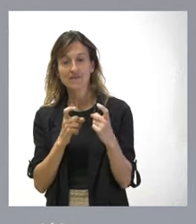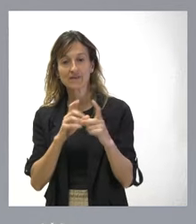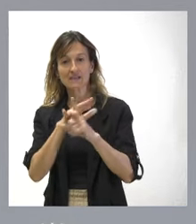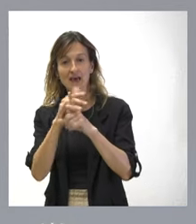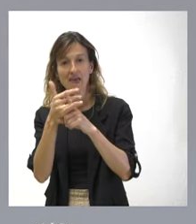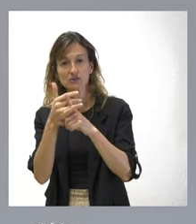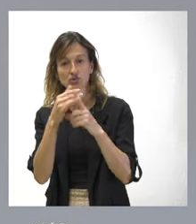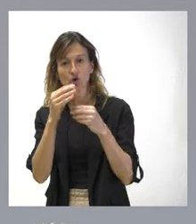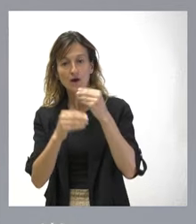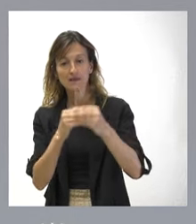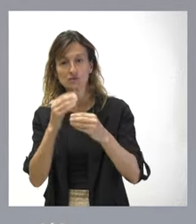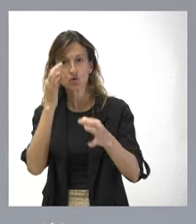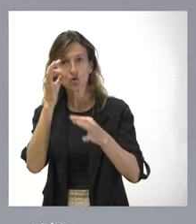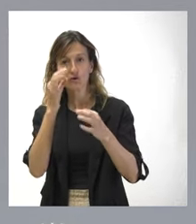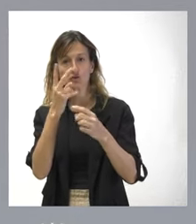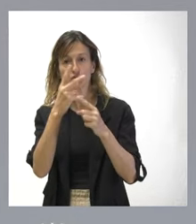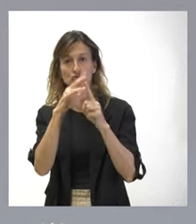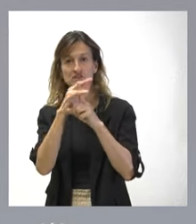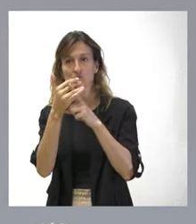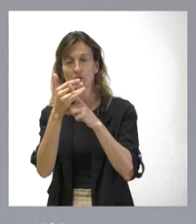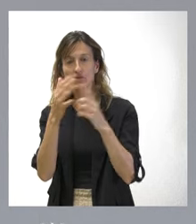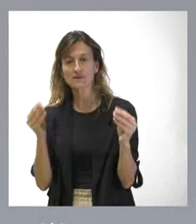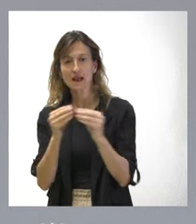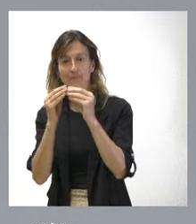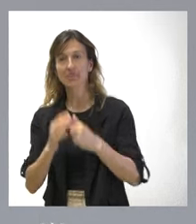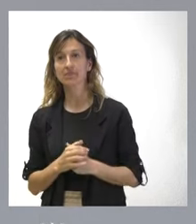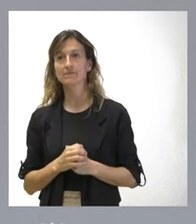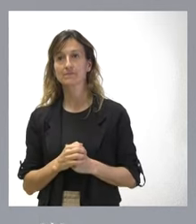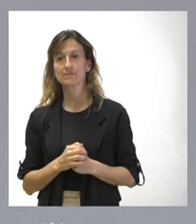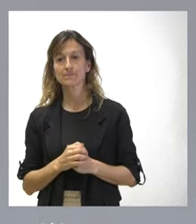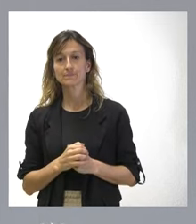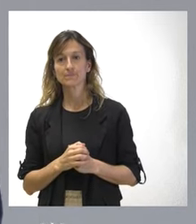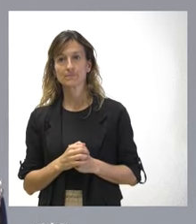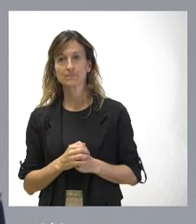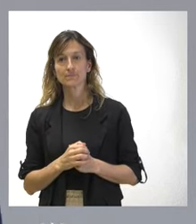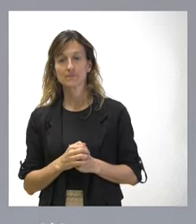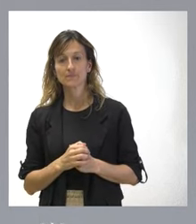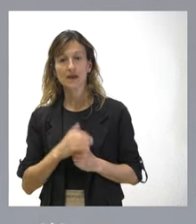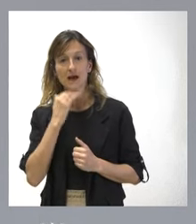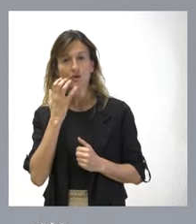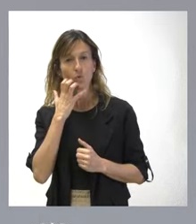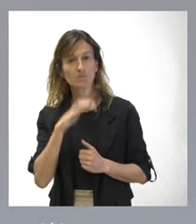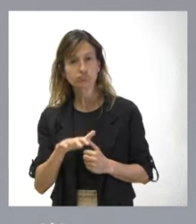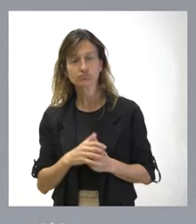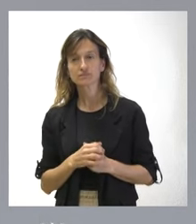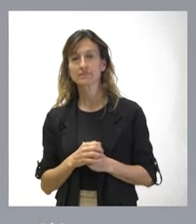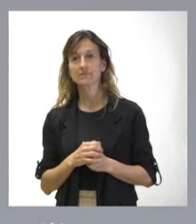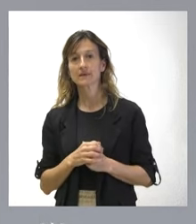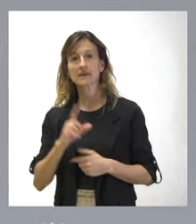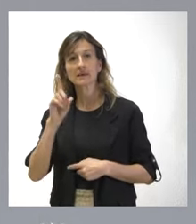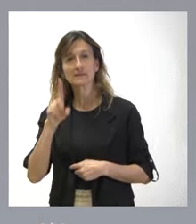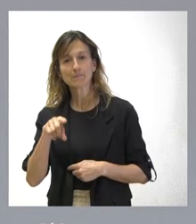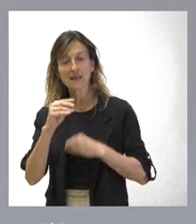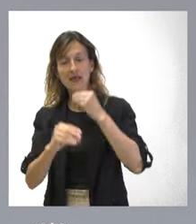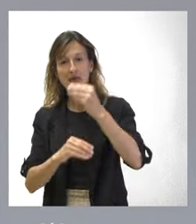concreto, pero con dos circunstancias que deben concurrir. Por un lado, que sea un supuesto excepcional y, en segundo lugar, que sea un